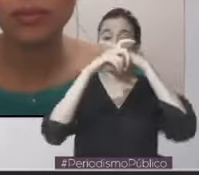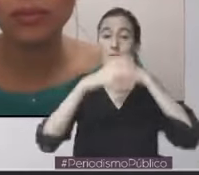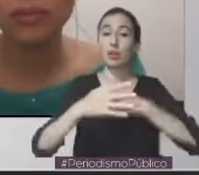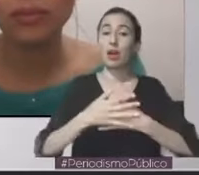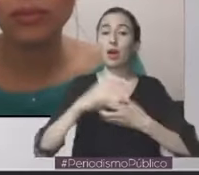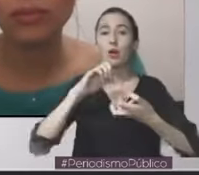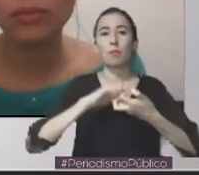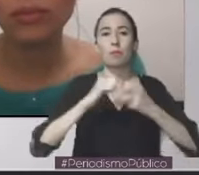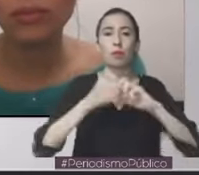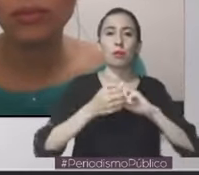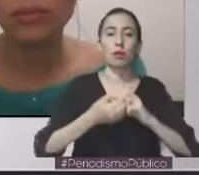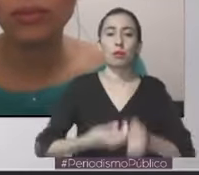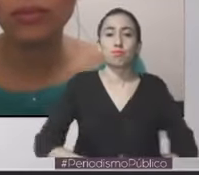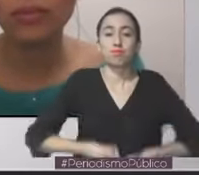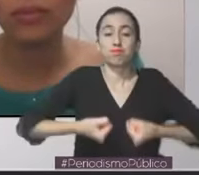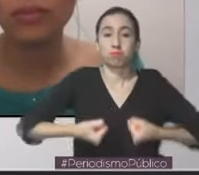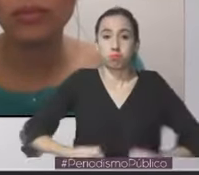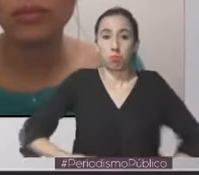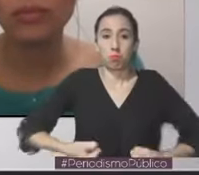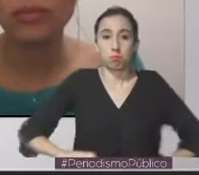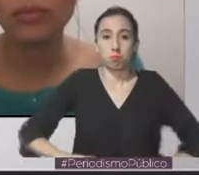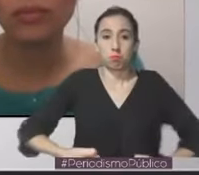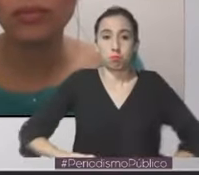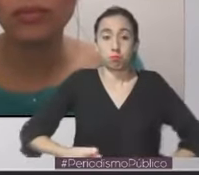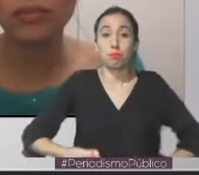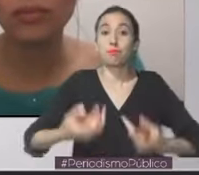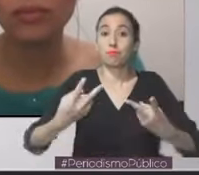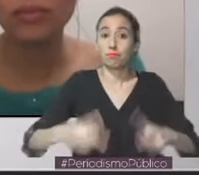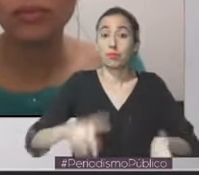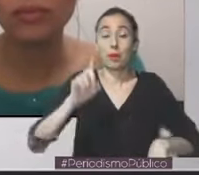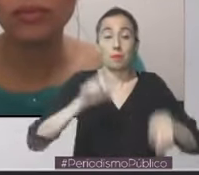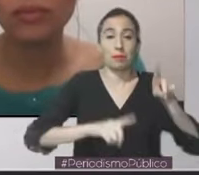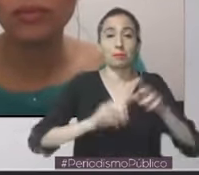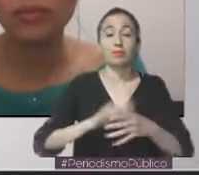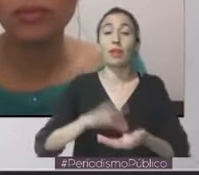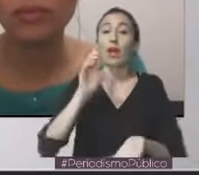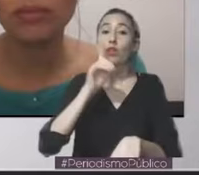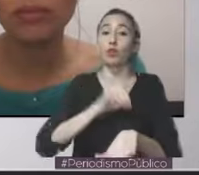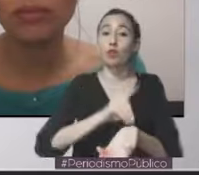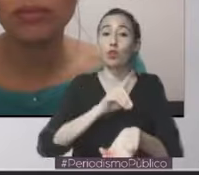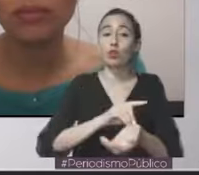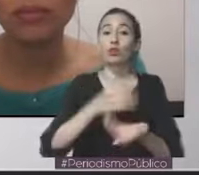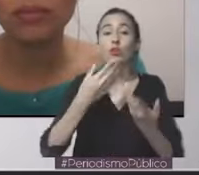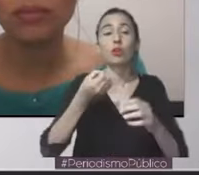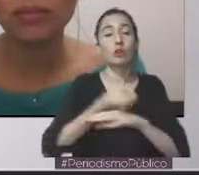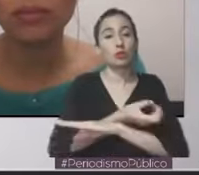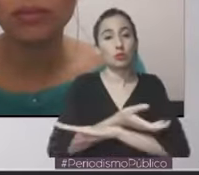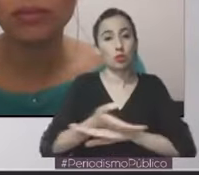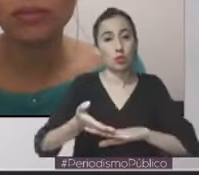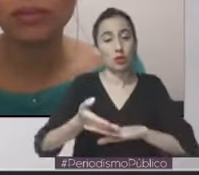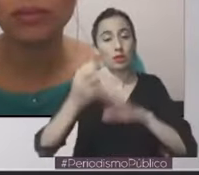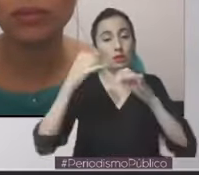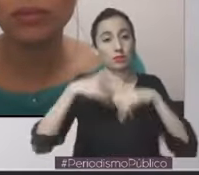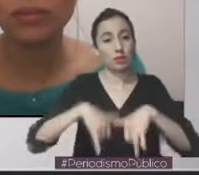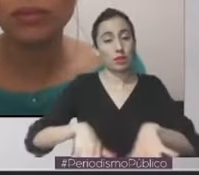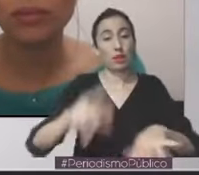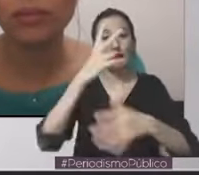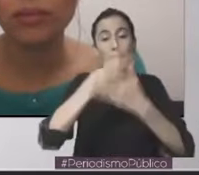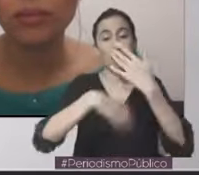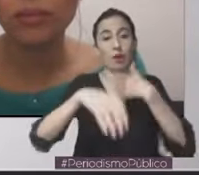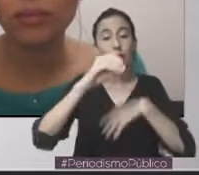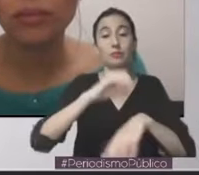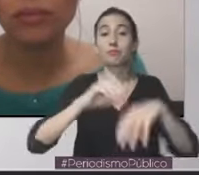el incremento de peso, incluso obesidad. Una nutricionista realizó algunas recomendaciones para mantener a nuestros hijos saludables